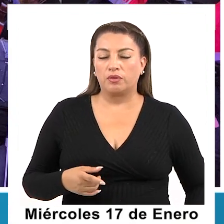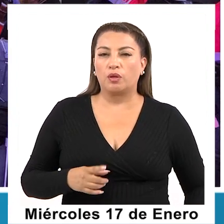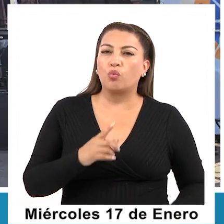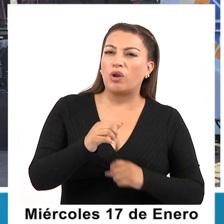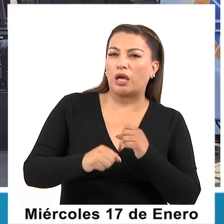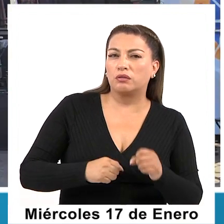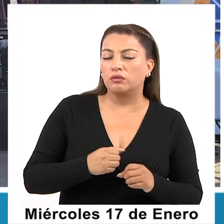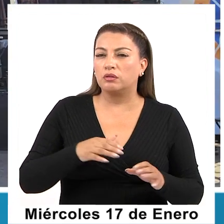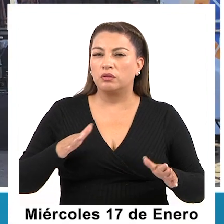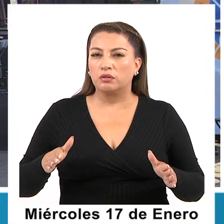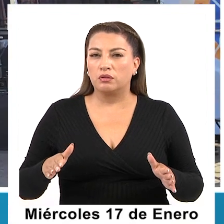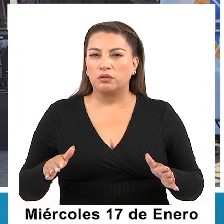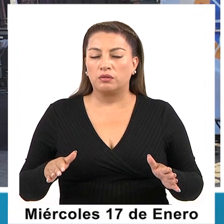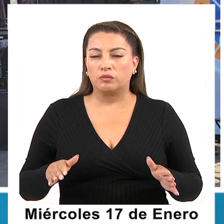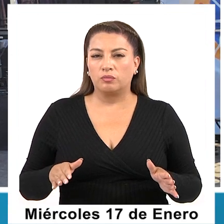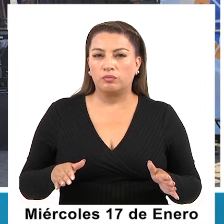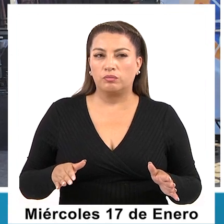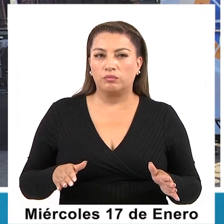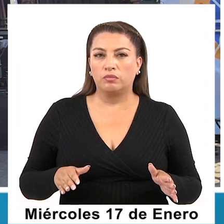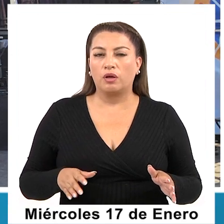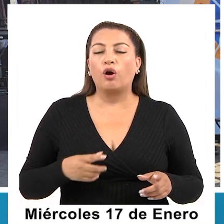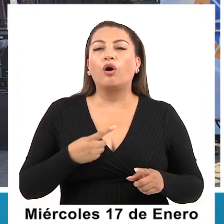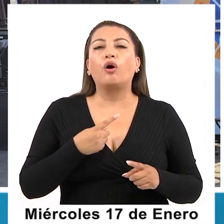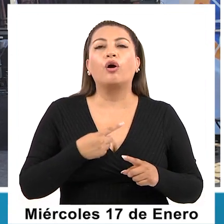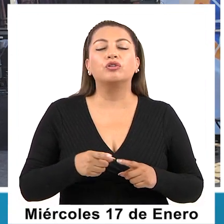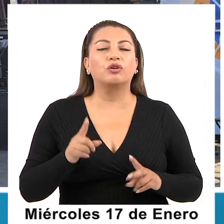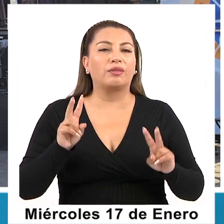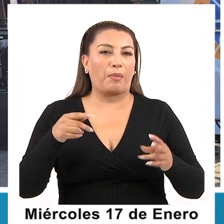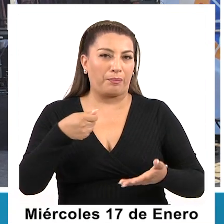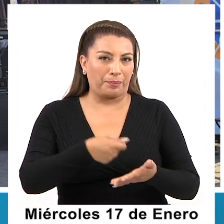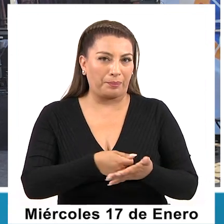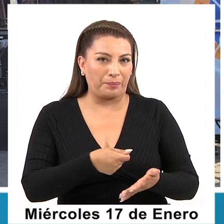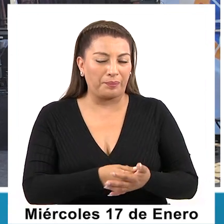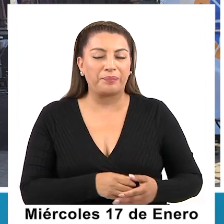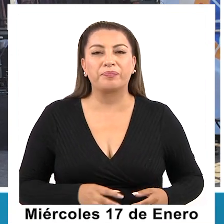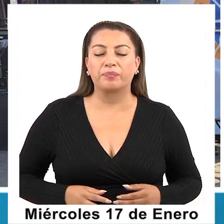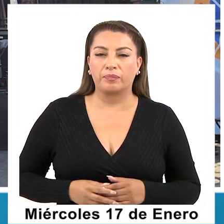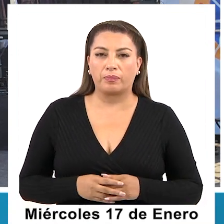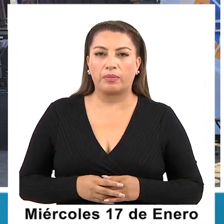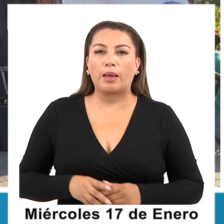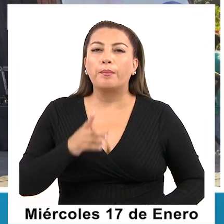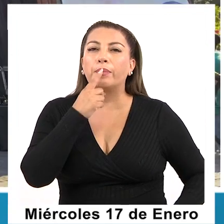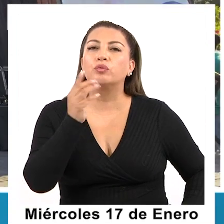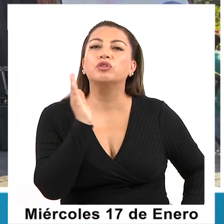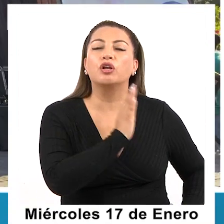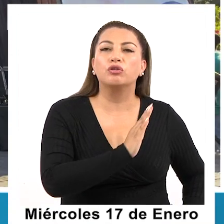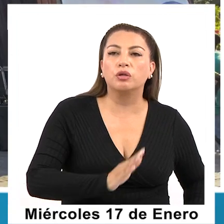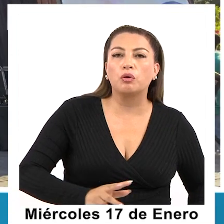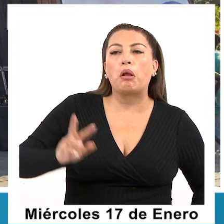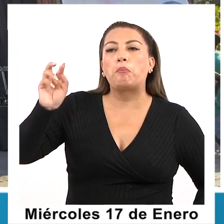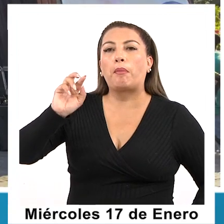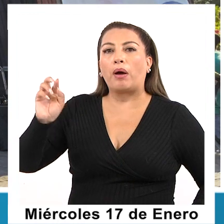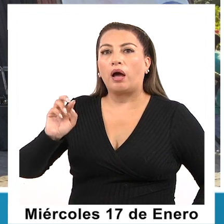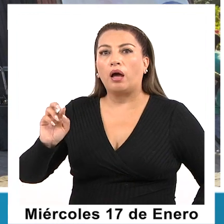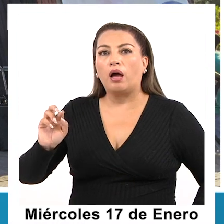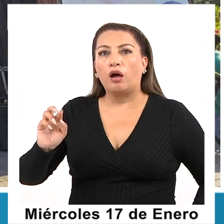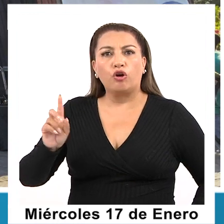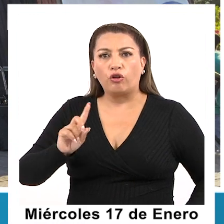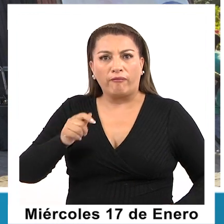el año escolar, eso tiene otro financiamiento. Ya, perfecto. Pero los niños, los padres de estos niños, ¿no